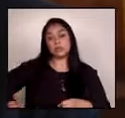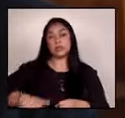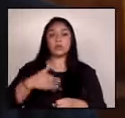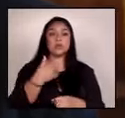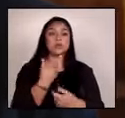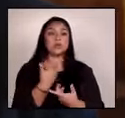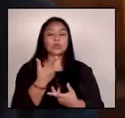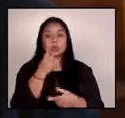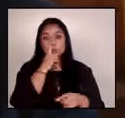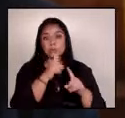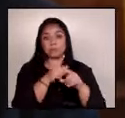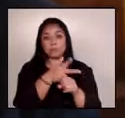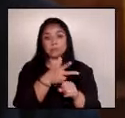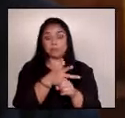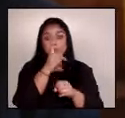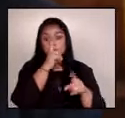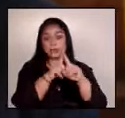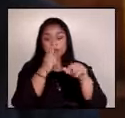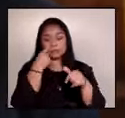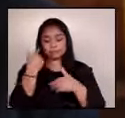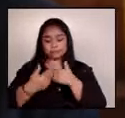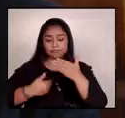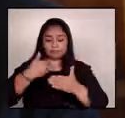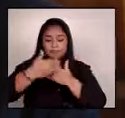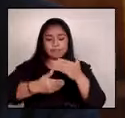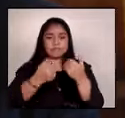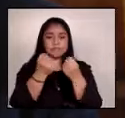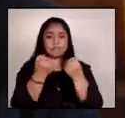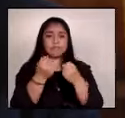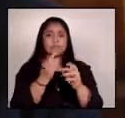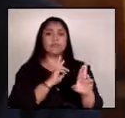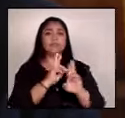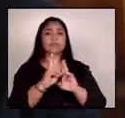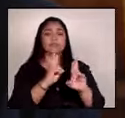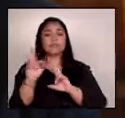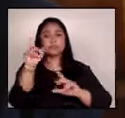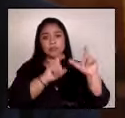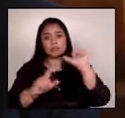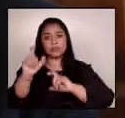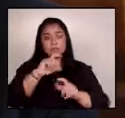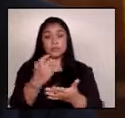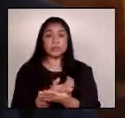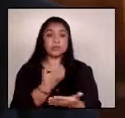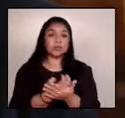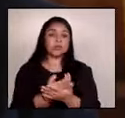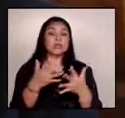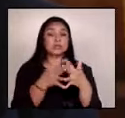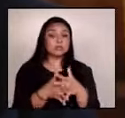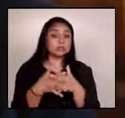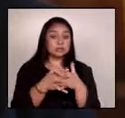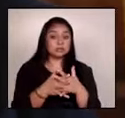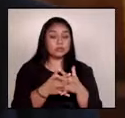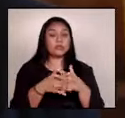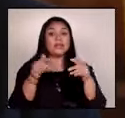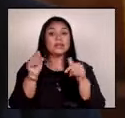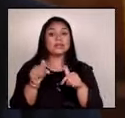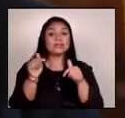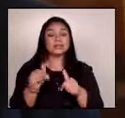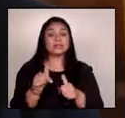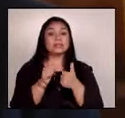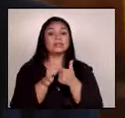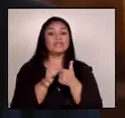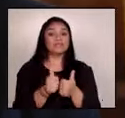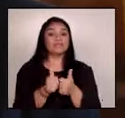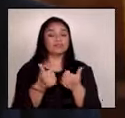y sobre los cuales conduciremos nuestra relación comercial y económica con los Estados Unidos. Esta es una buena